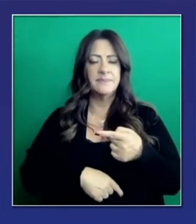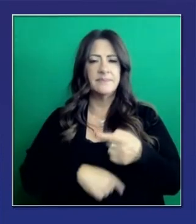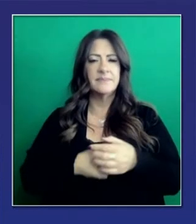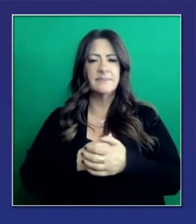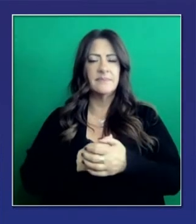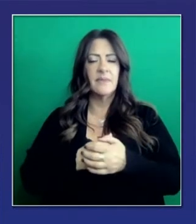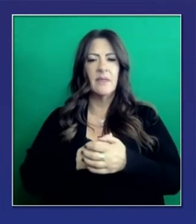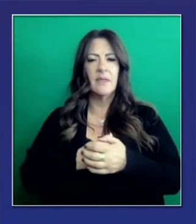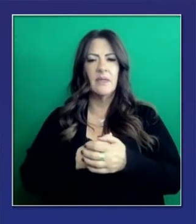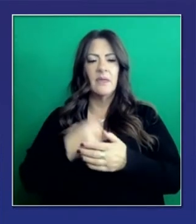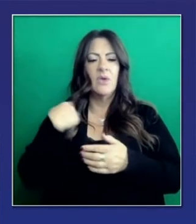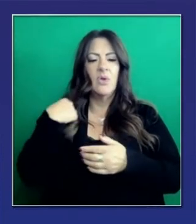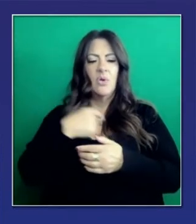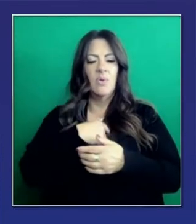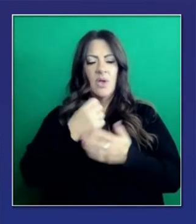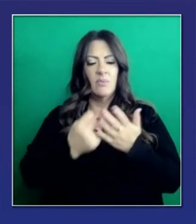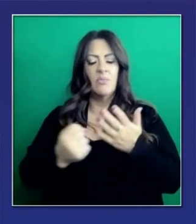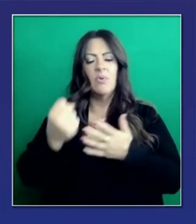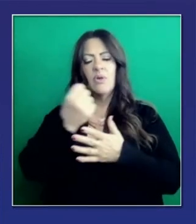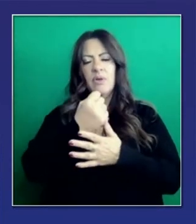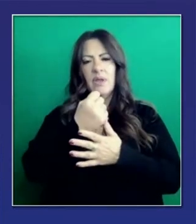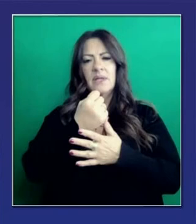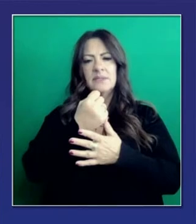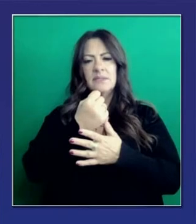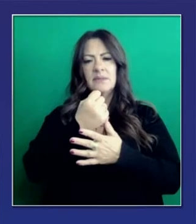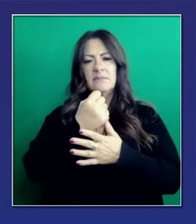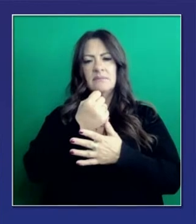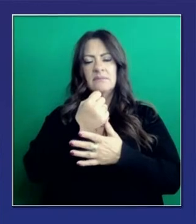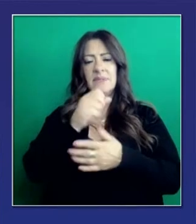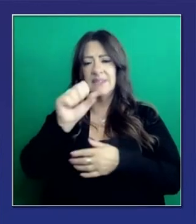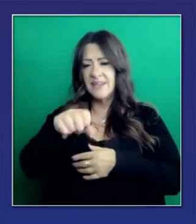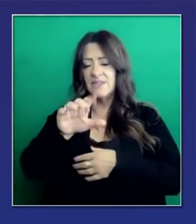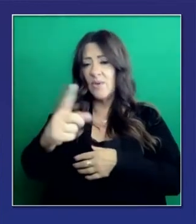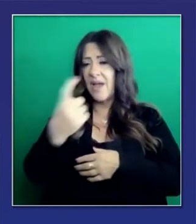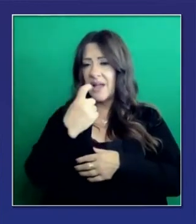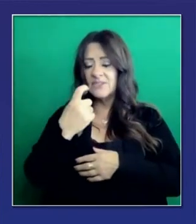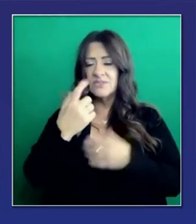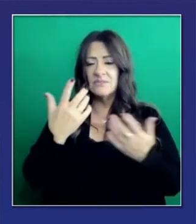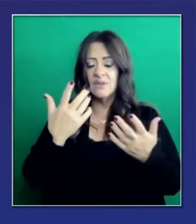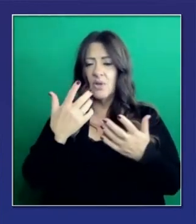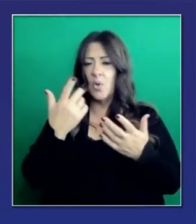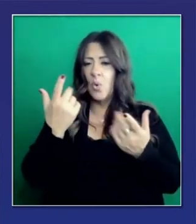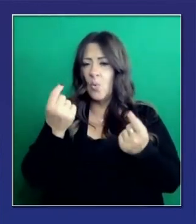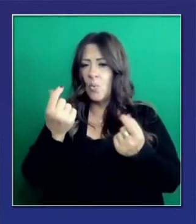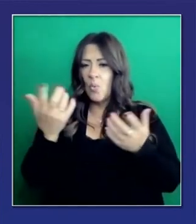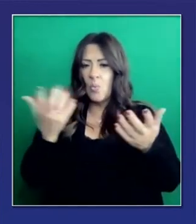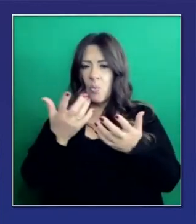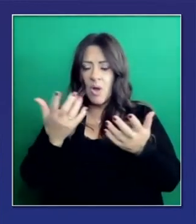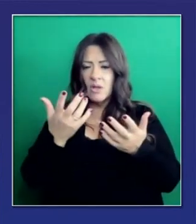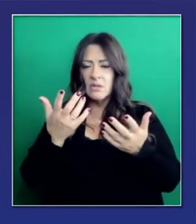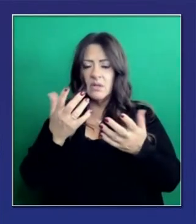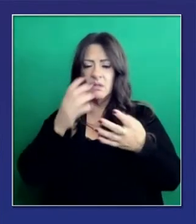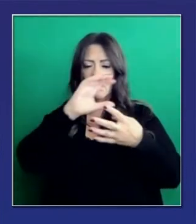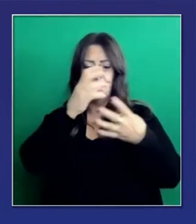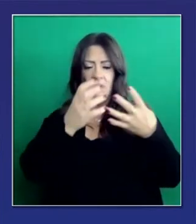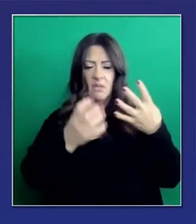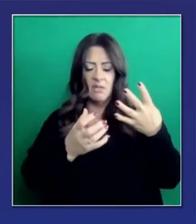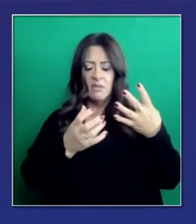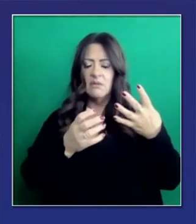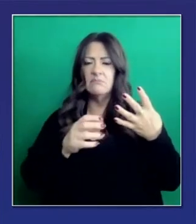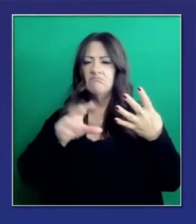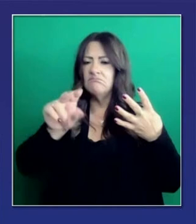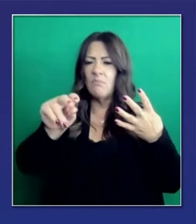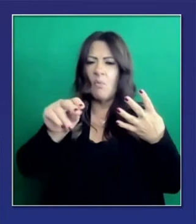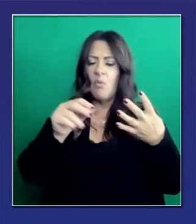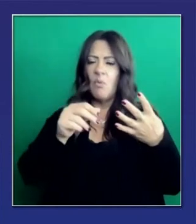pregunta. Estamos priorizando. La respuesta era en cuanto a que los niveles complican